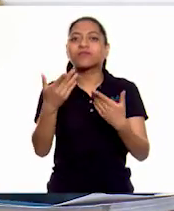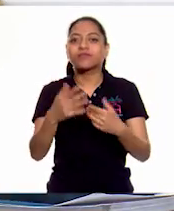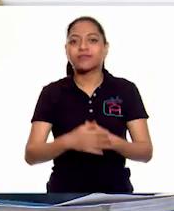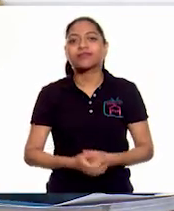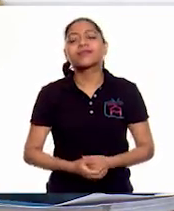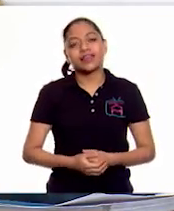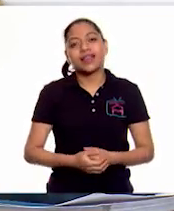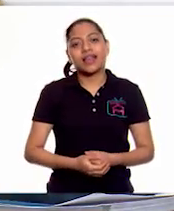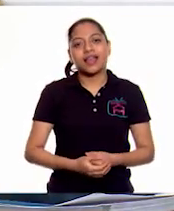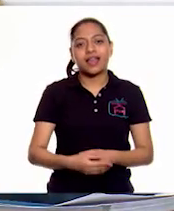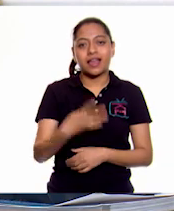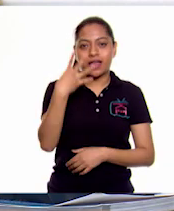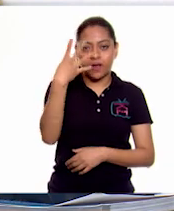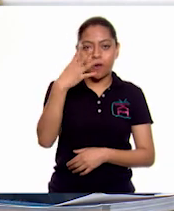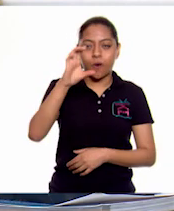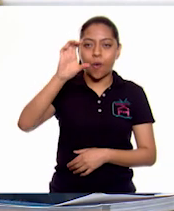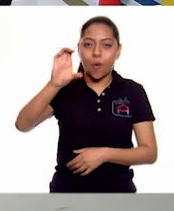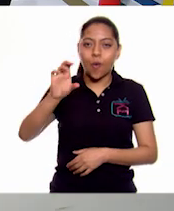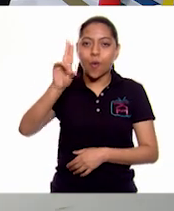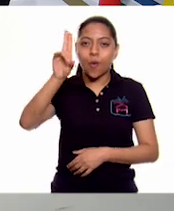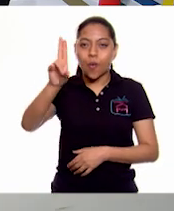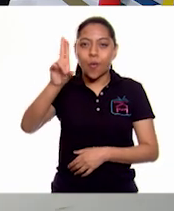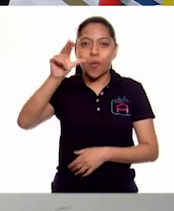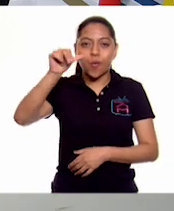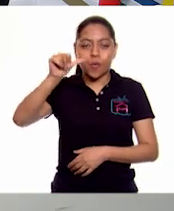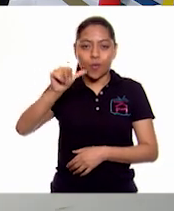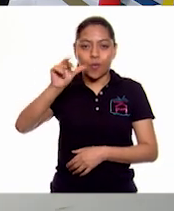¡Cuartos! Así es.